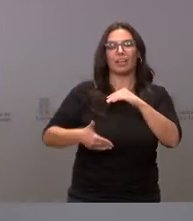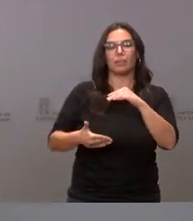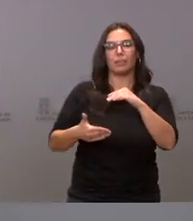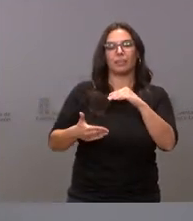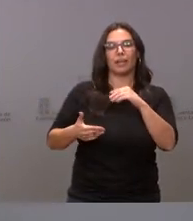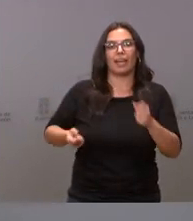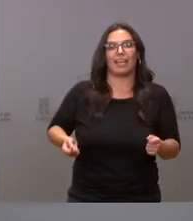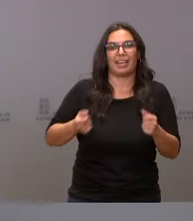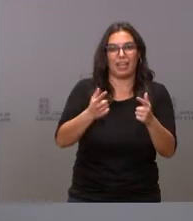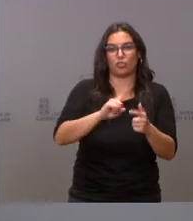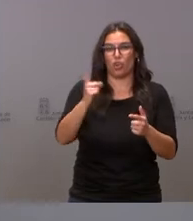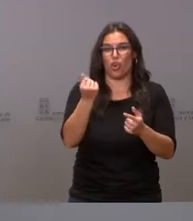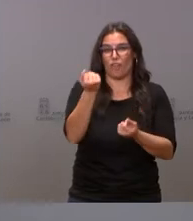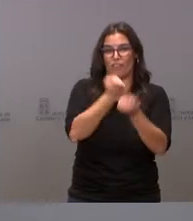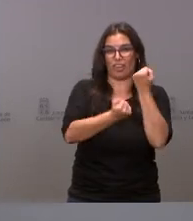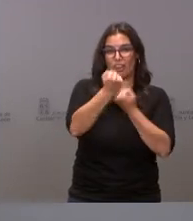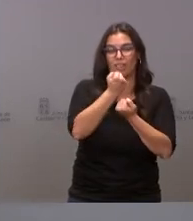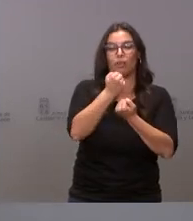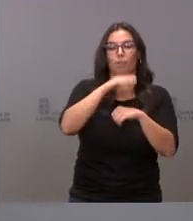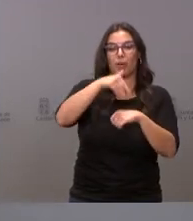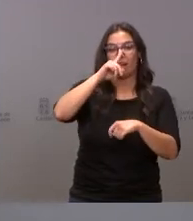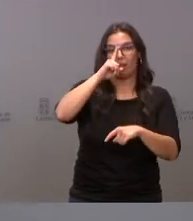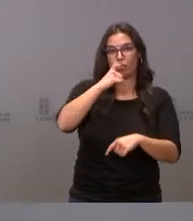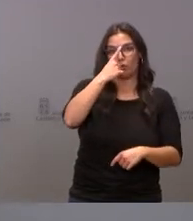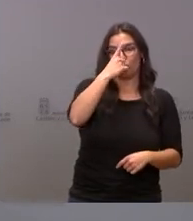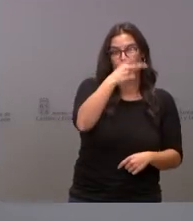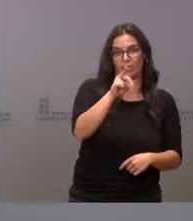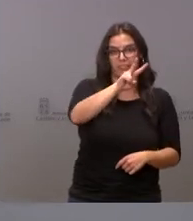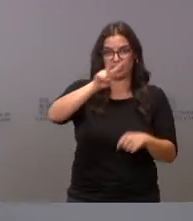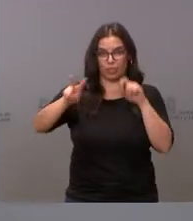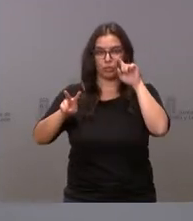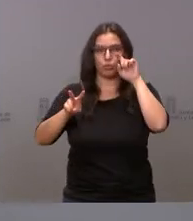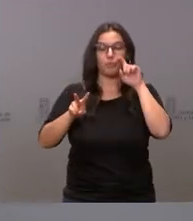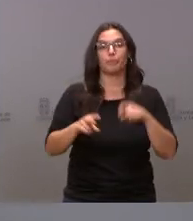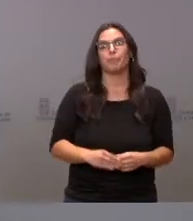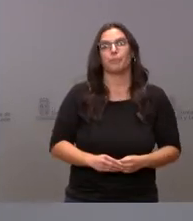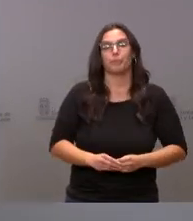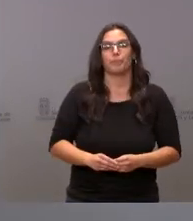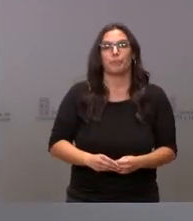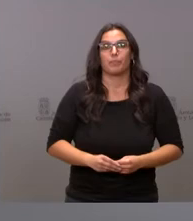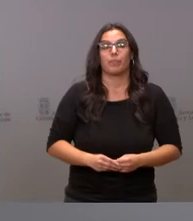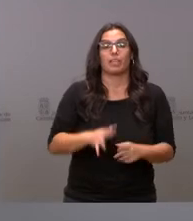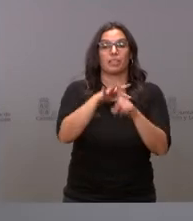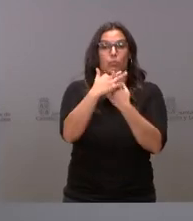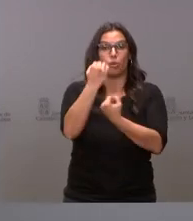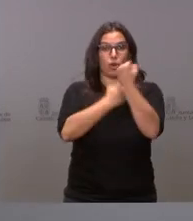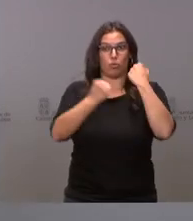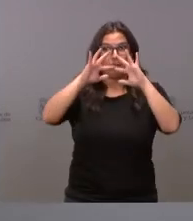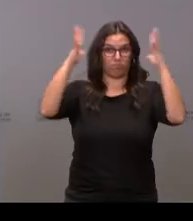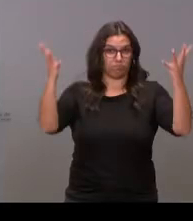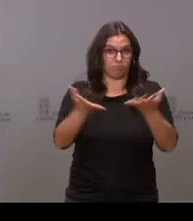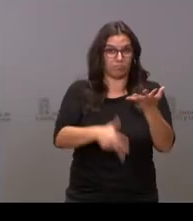no financiero de la comunidad de Castilla y León para el año 2022. El escenario macroeconómico que